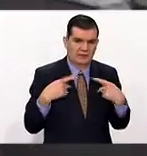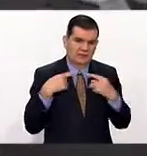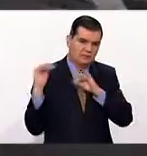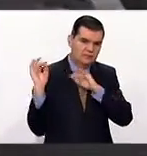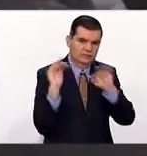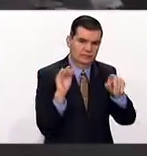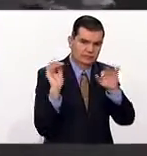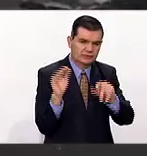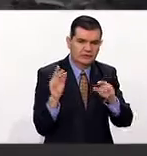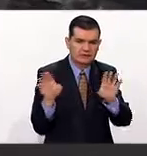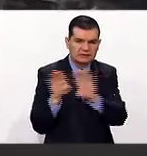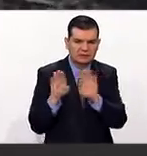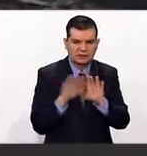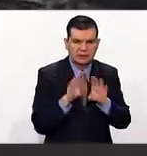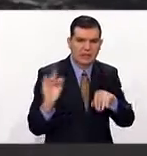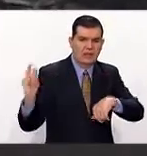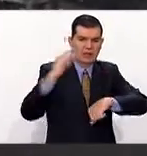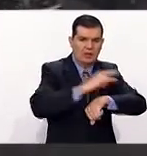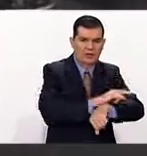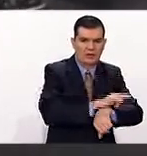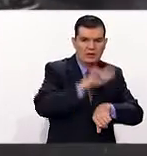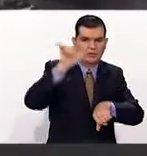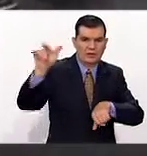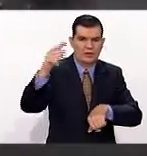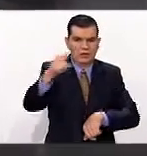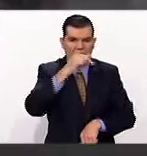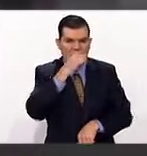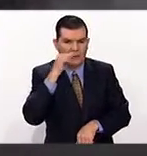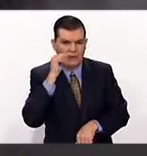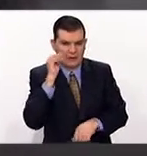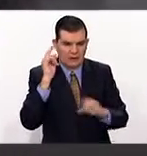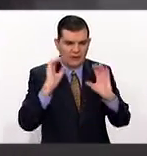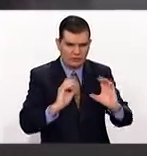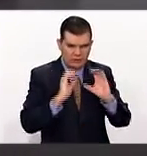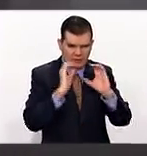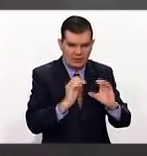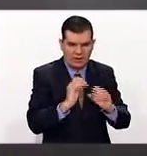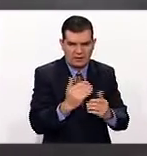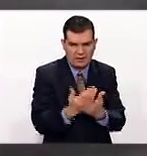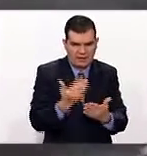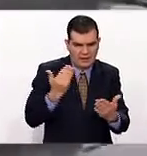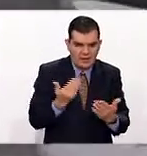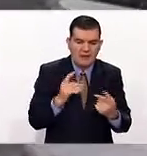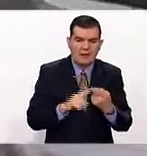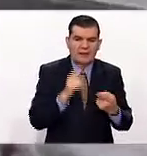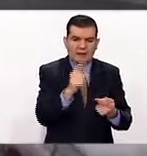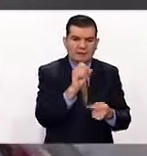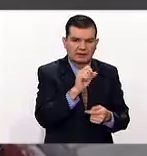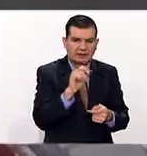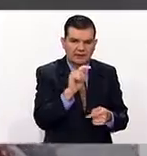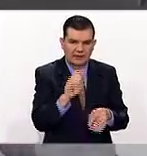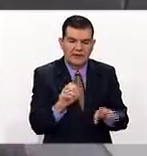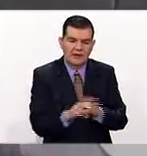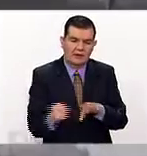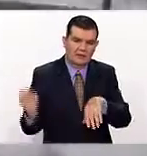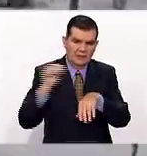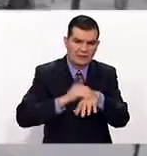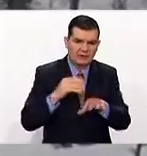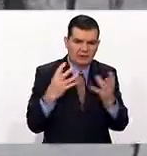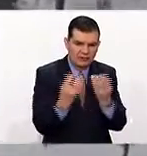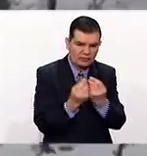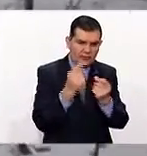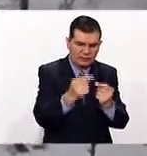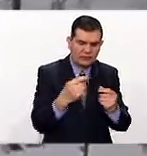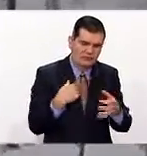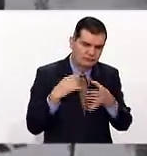Se cerró el aeropuerto de Ciudad Juárez de manera preventiva. La FCT está trabajando muy de la mano